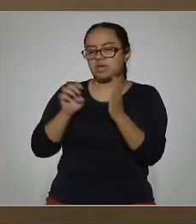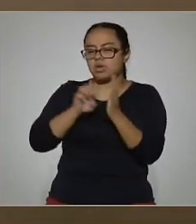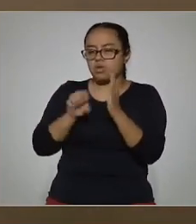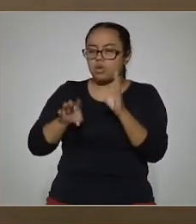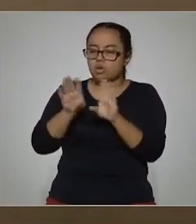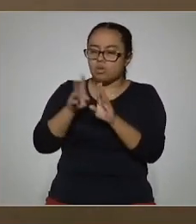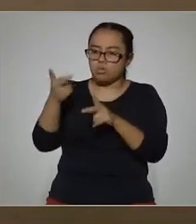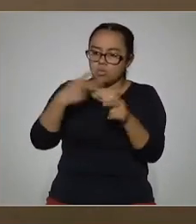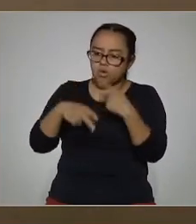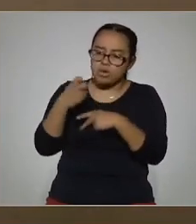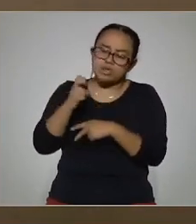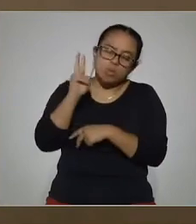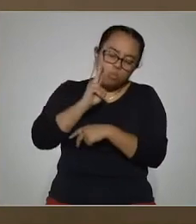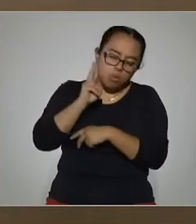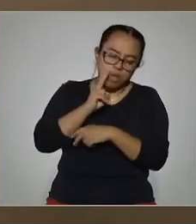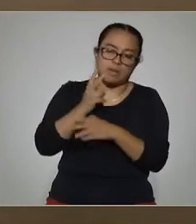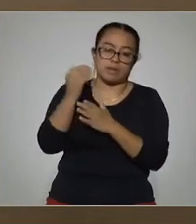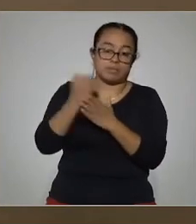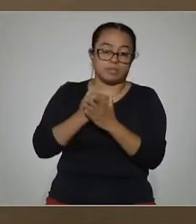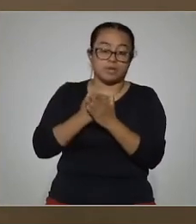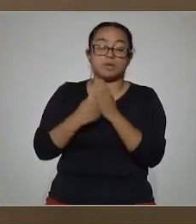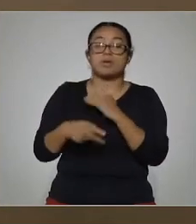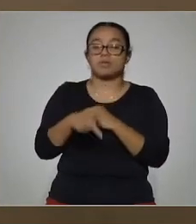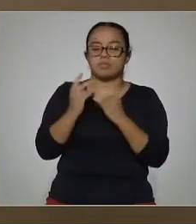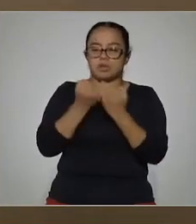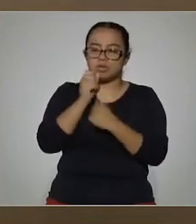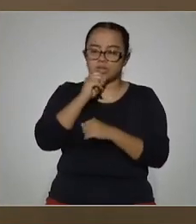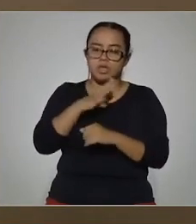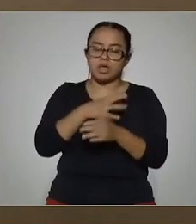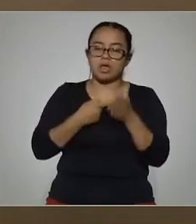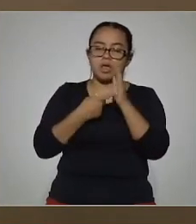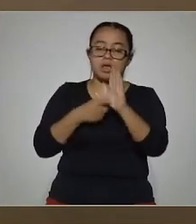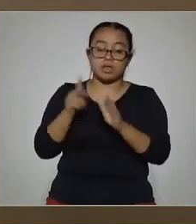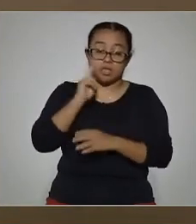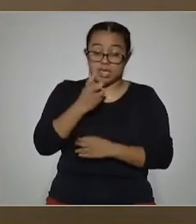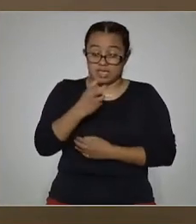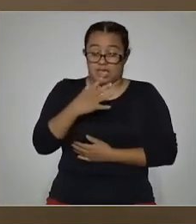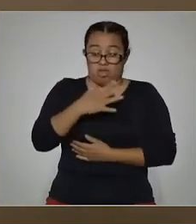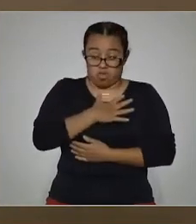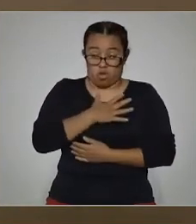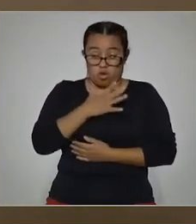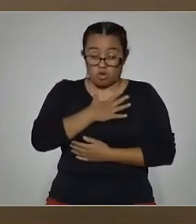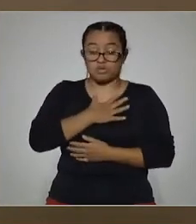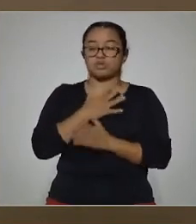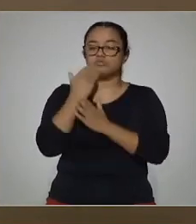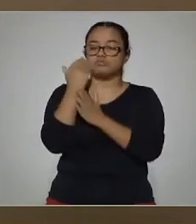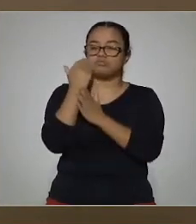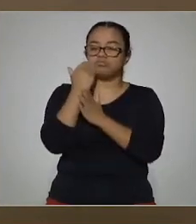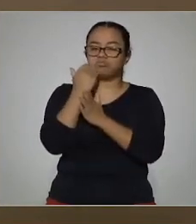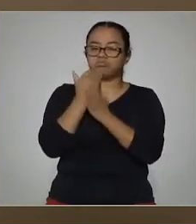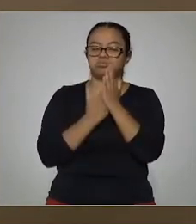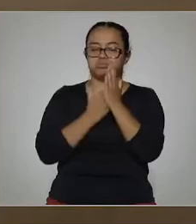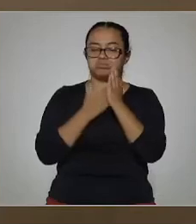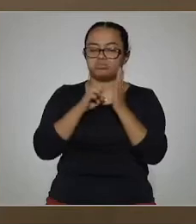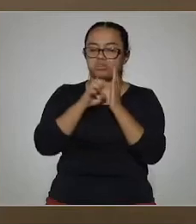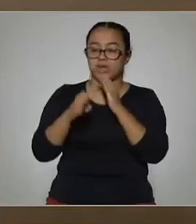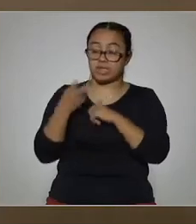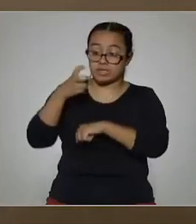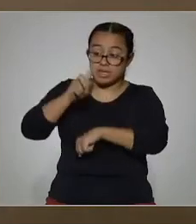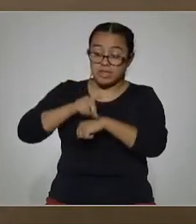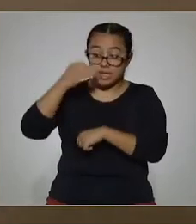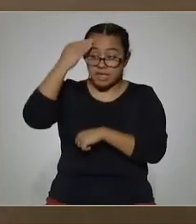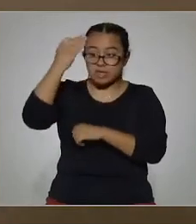producción de los ensayos clínicos, también se ha podido demostrar que la tos disminuye en el número de días